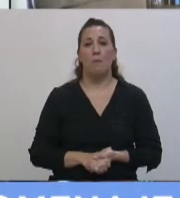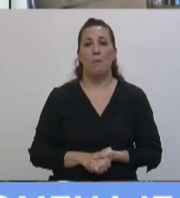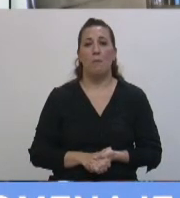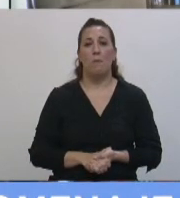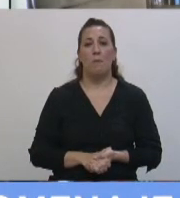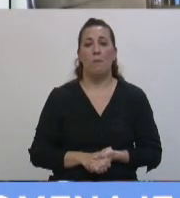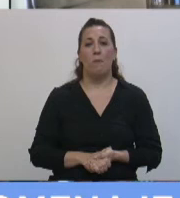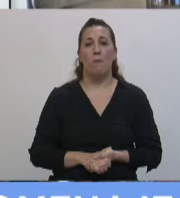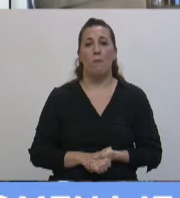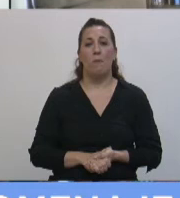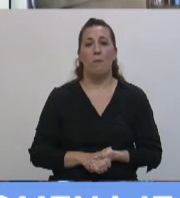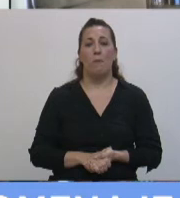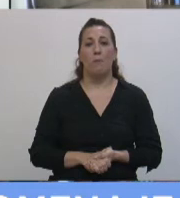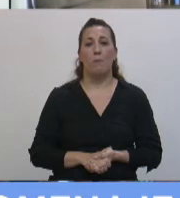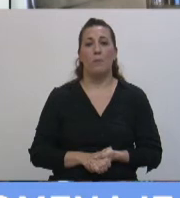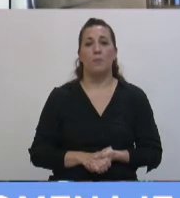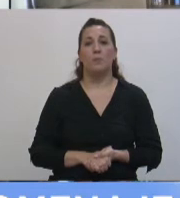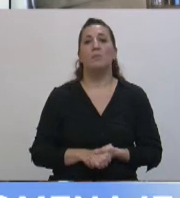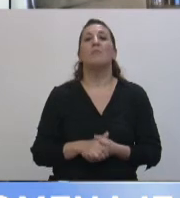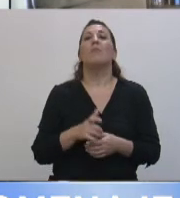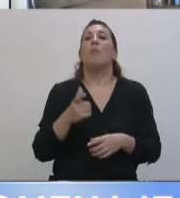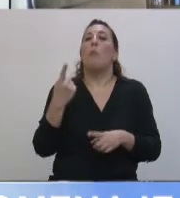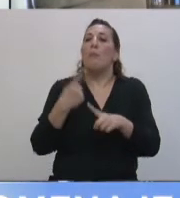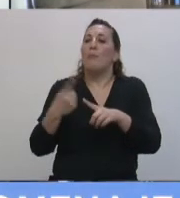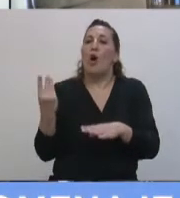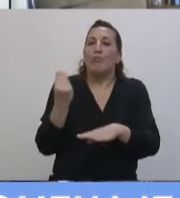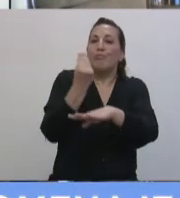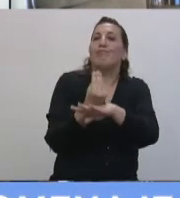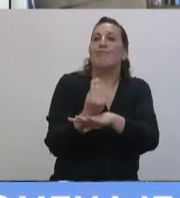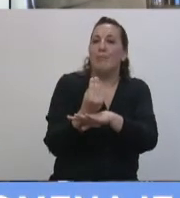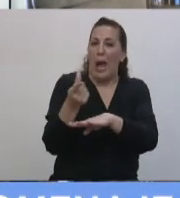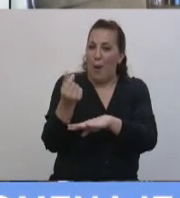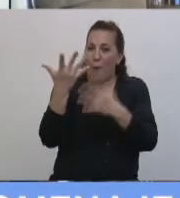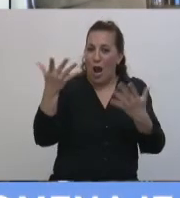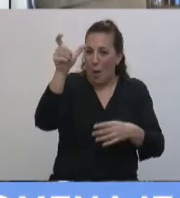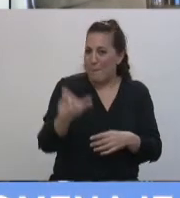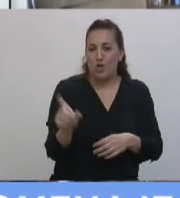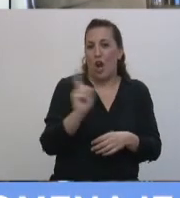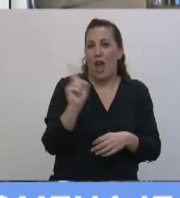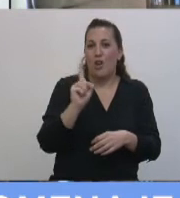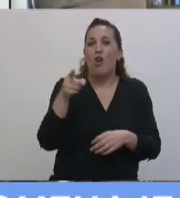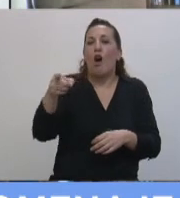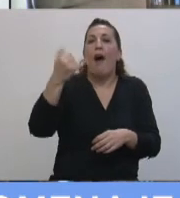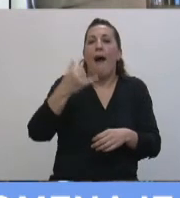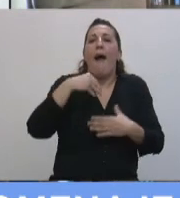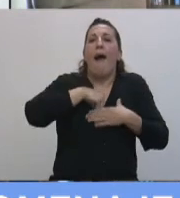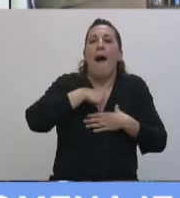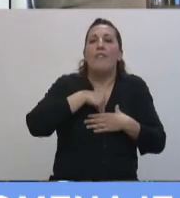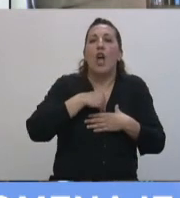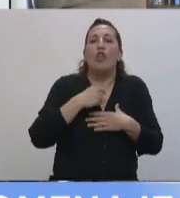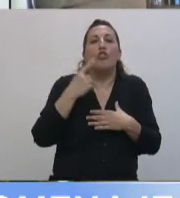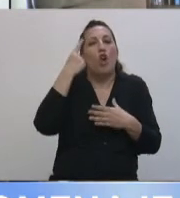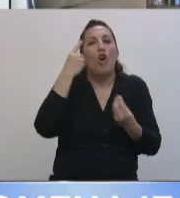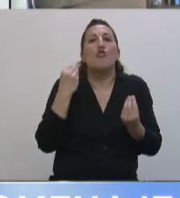Pero diríamos que los cargos no hacen a los valores, sino que son los valores los que iluminan los cargos. Y